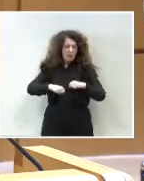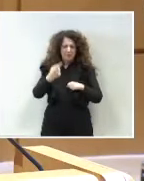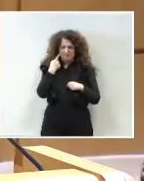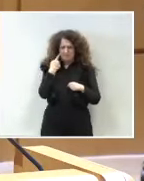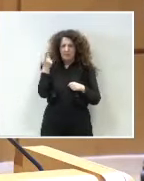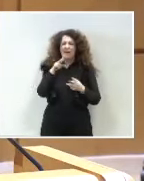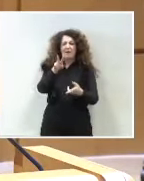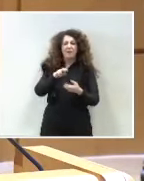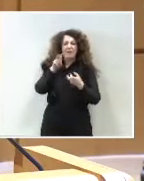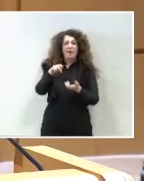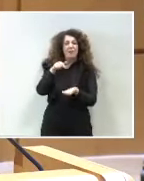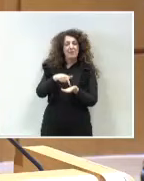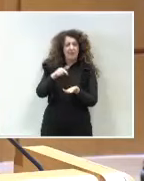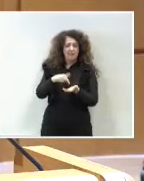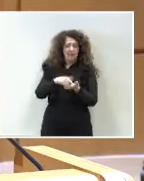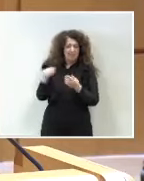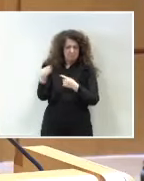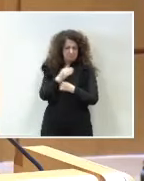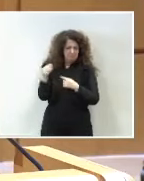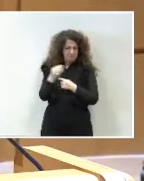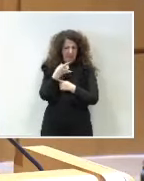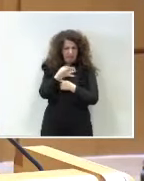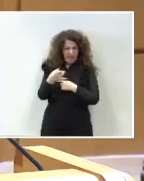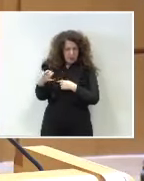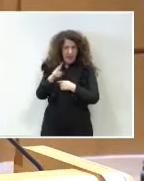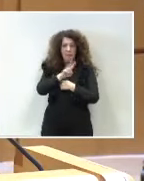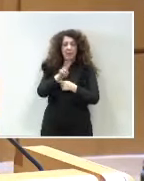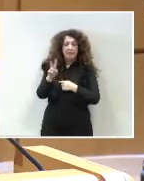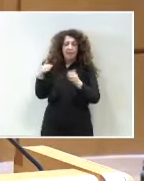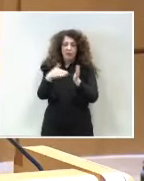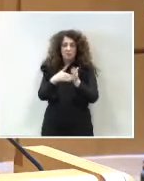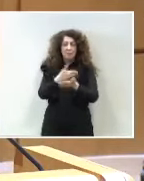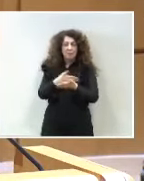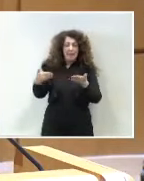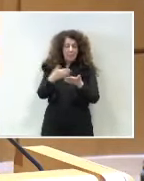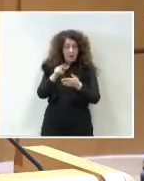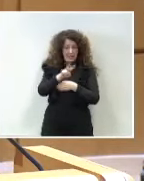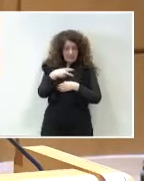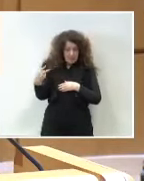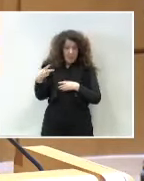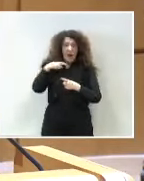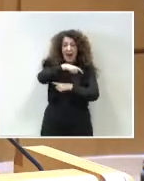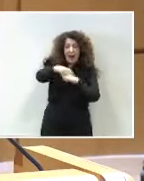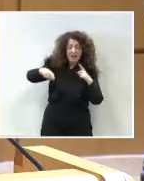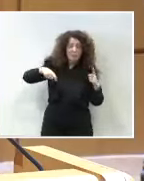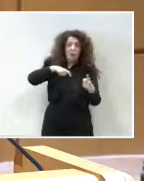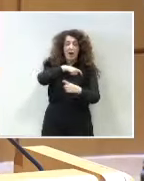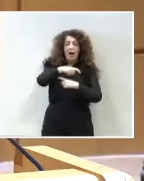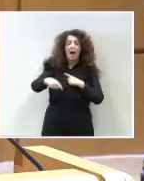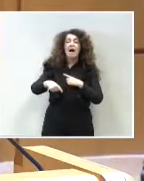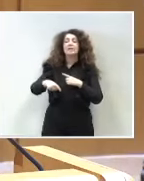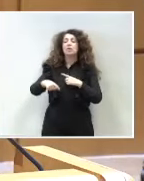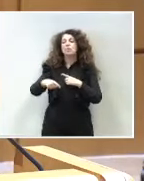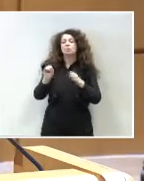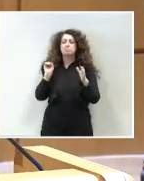fiscal que padecemos. Esos 22.000 millones de euros que cada año se van a la caja común y que no vuelven en forma de